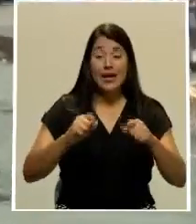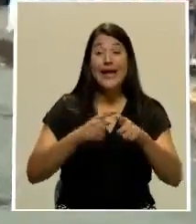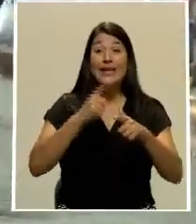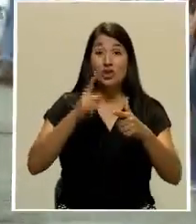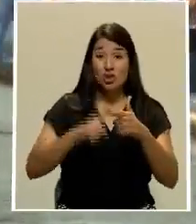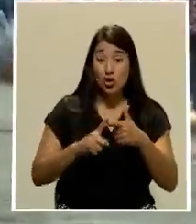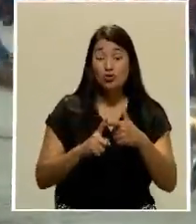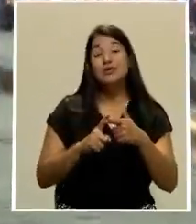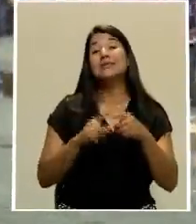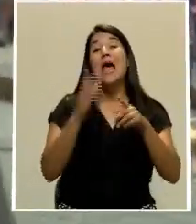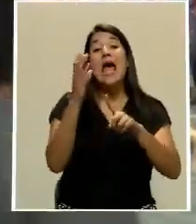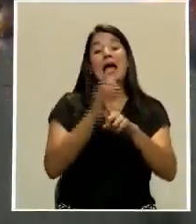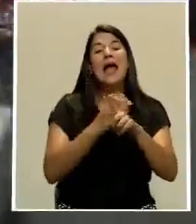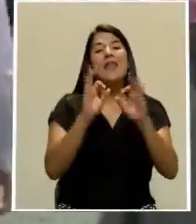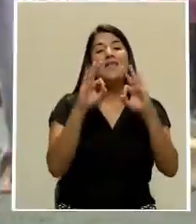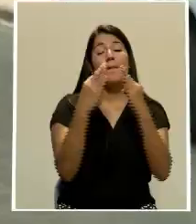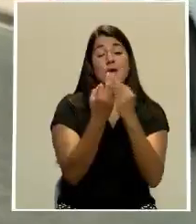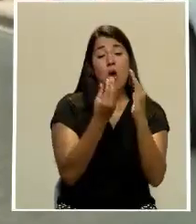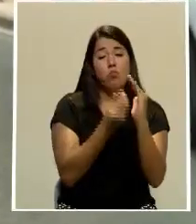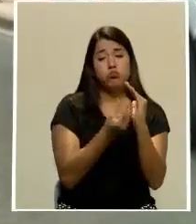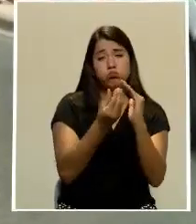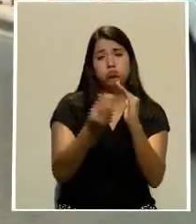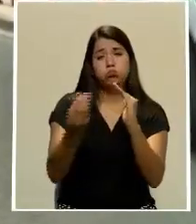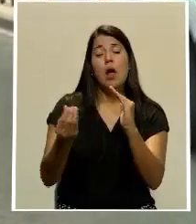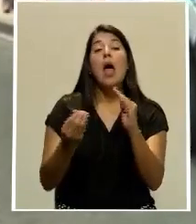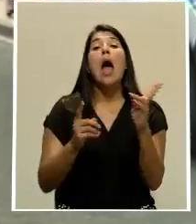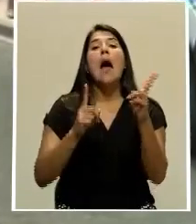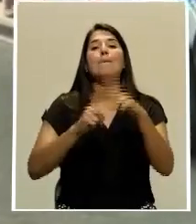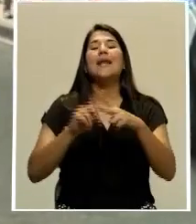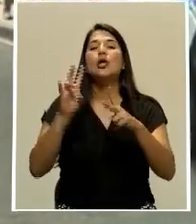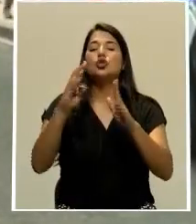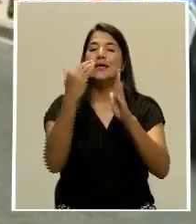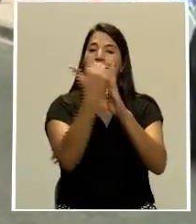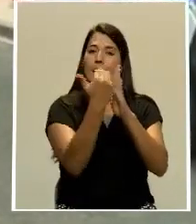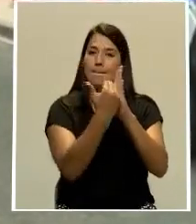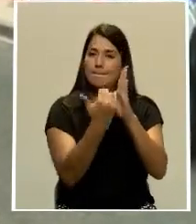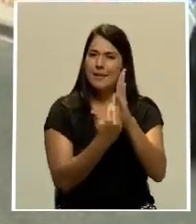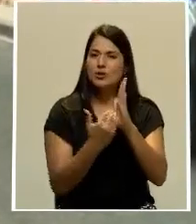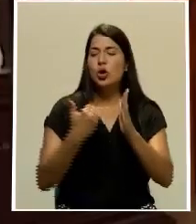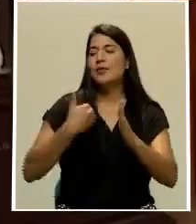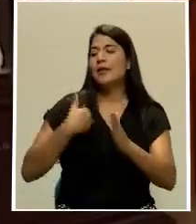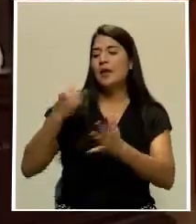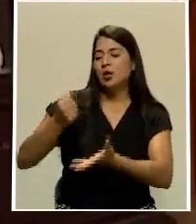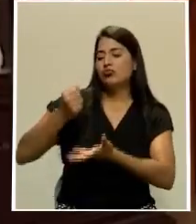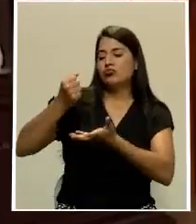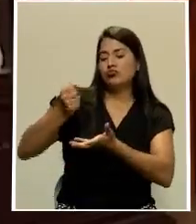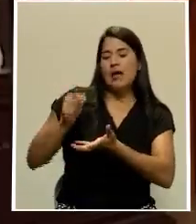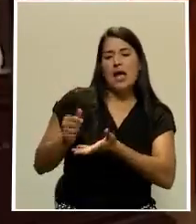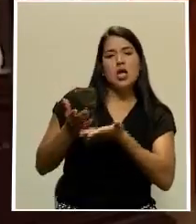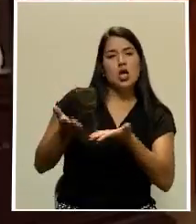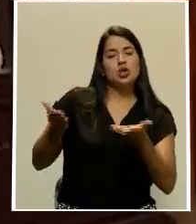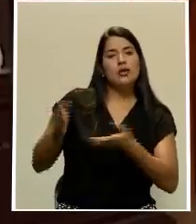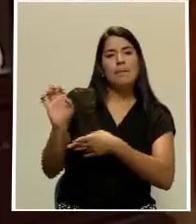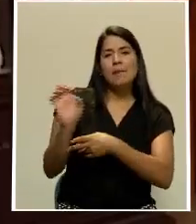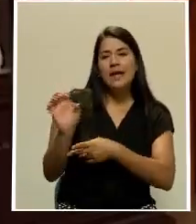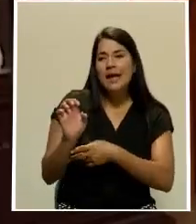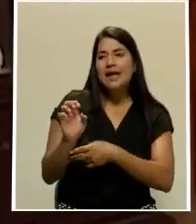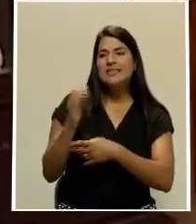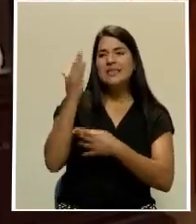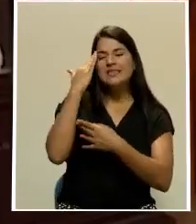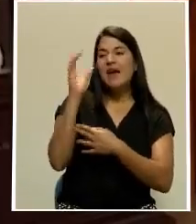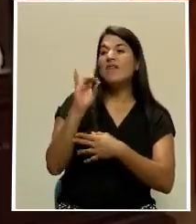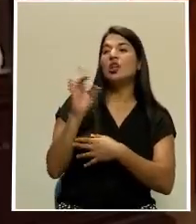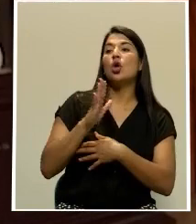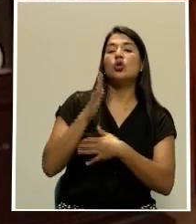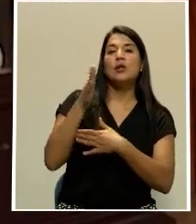de emergencias, que incluye maletín de emergencias, ruta de evacuación y punto de encuentro. El objetivo del simulacro desde que se